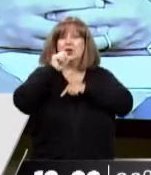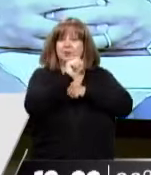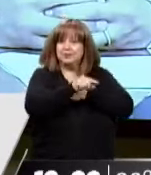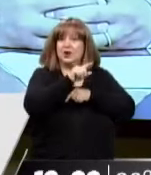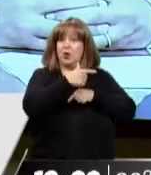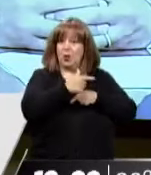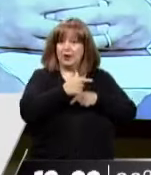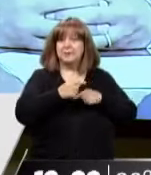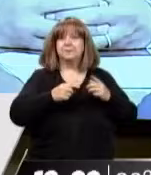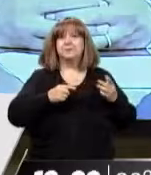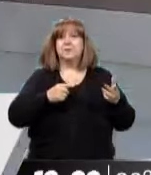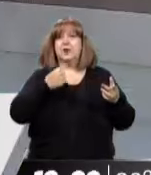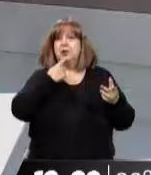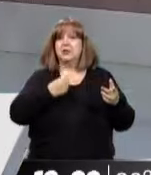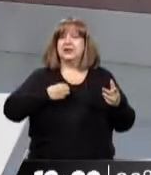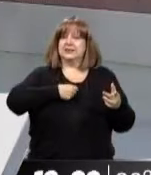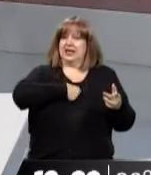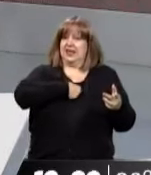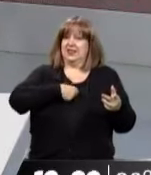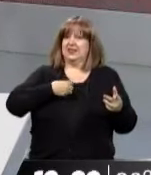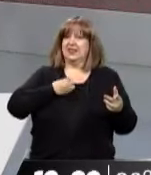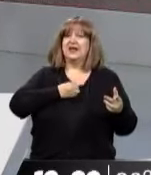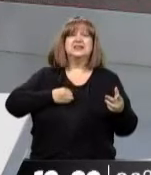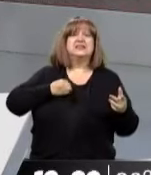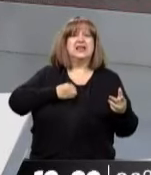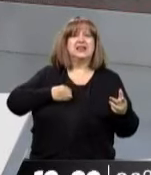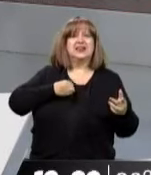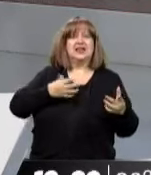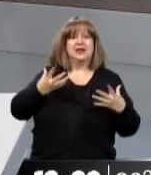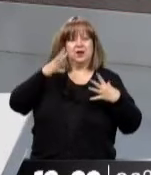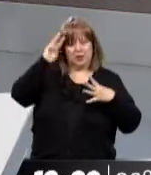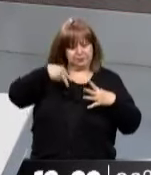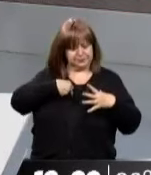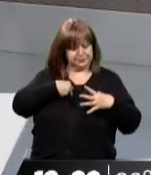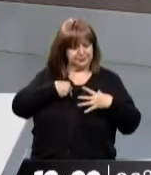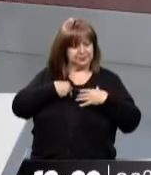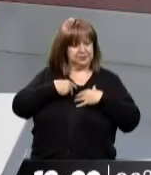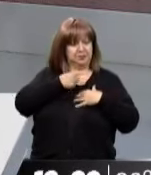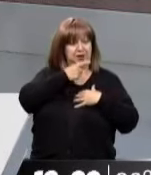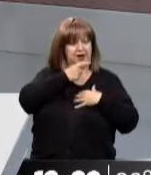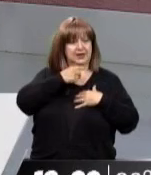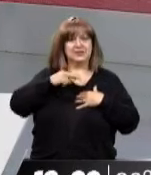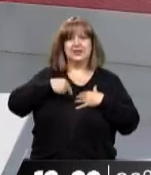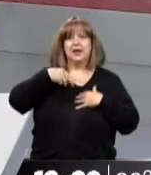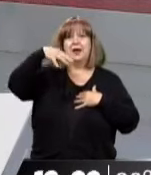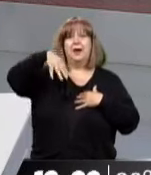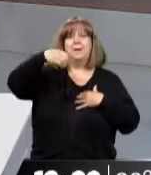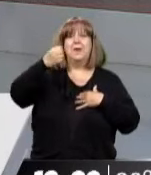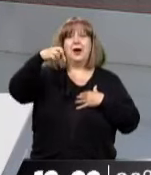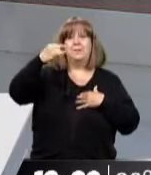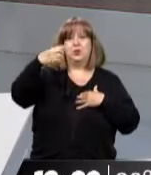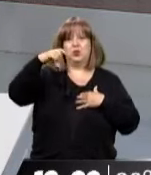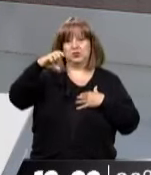Nación, con el Instituto Nacional de Asuntos Indígenas y hoy se conoció una nueva, una nueva asignación o